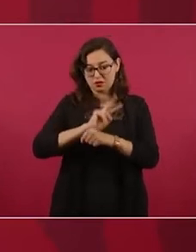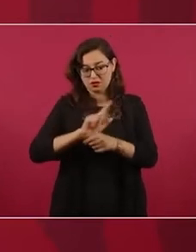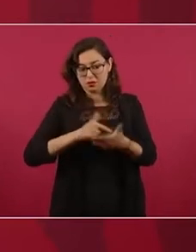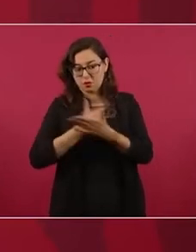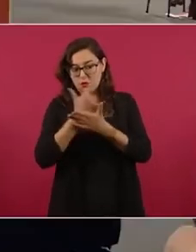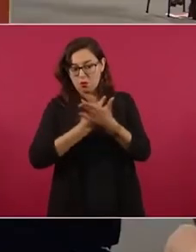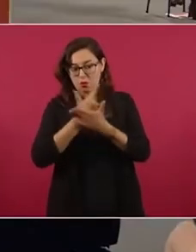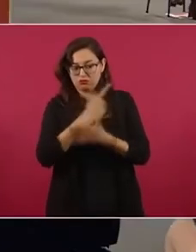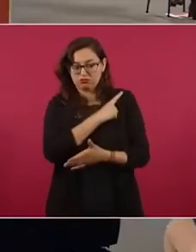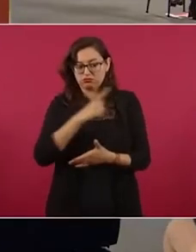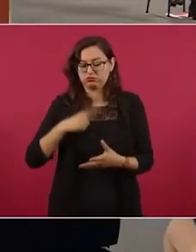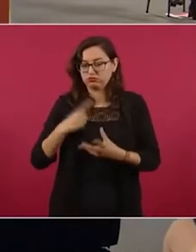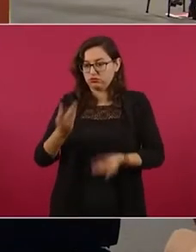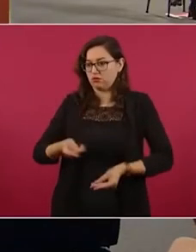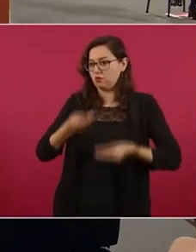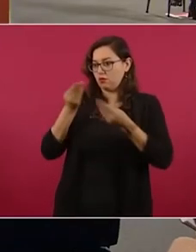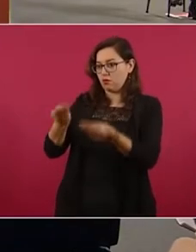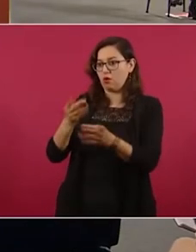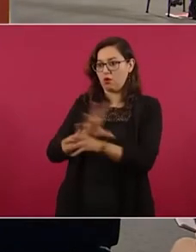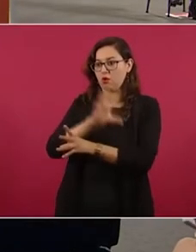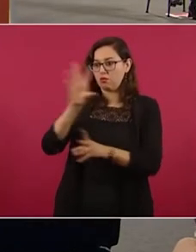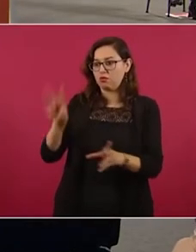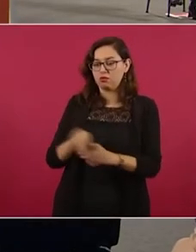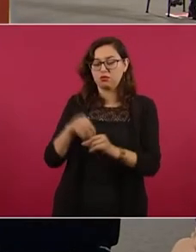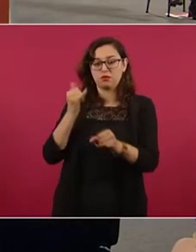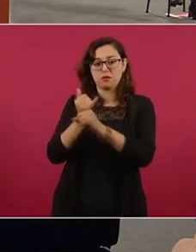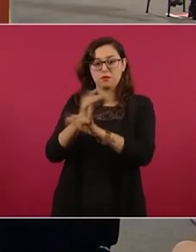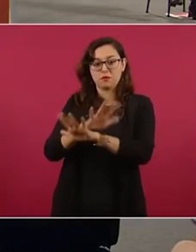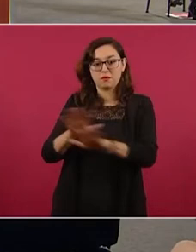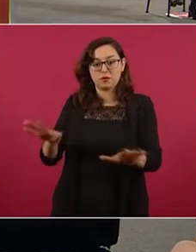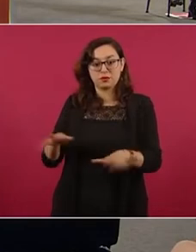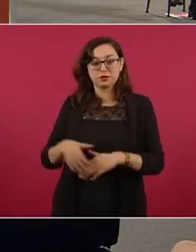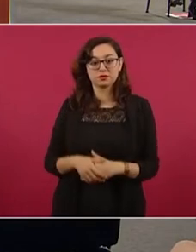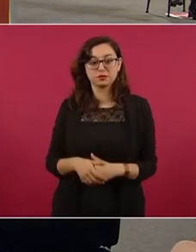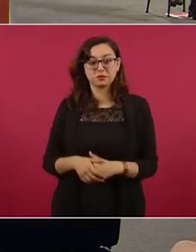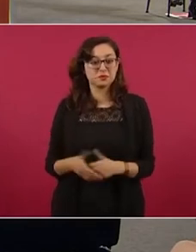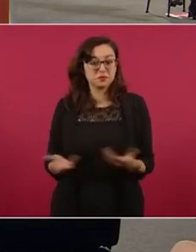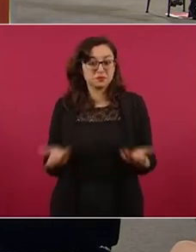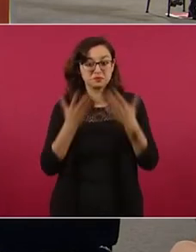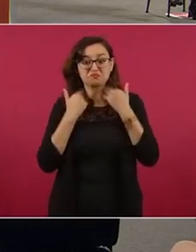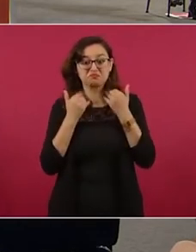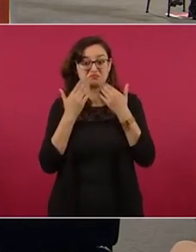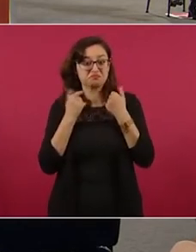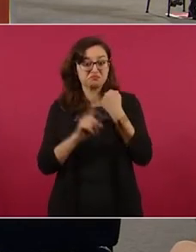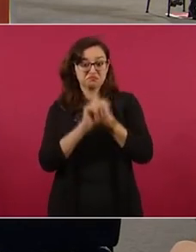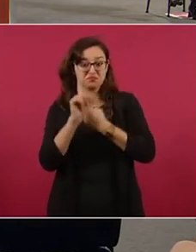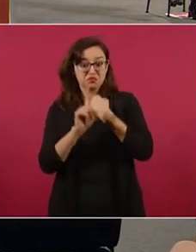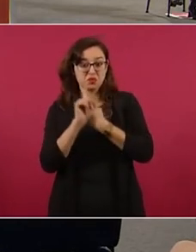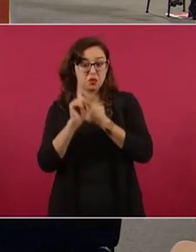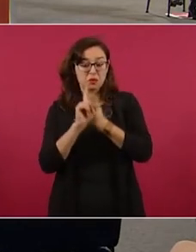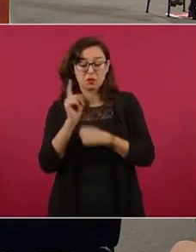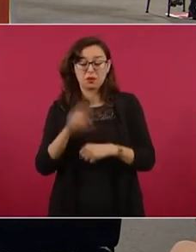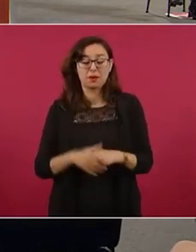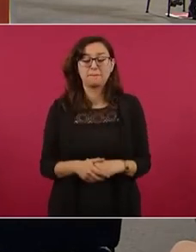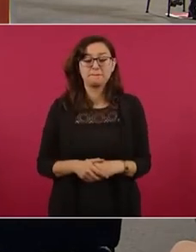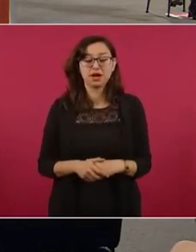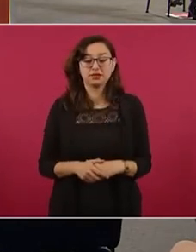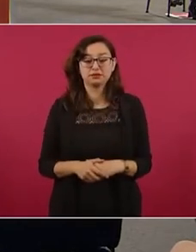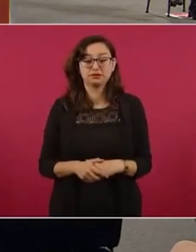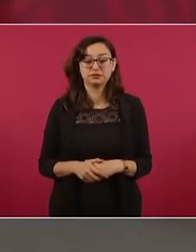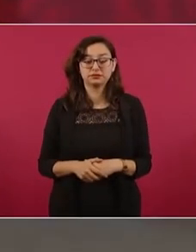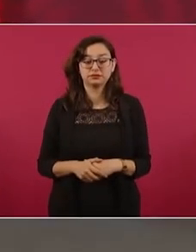de la federación entonces sin problema es